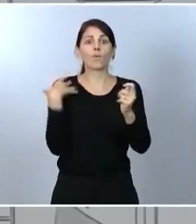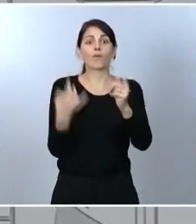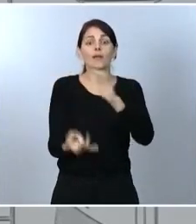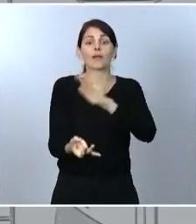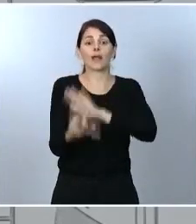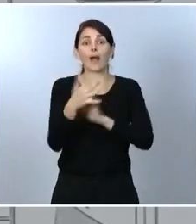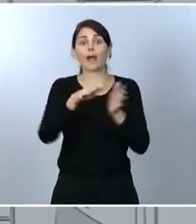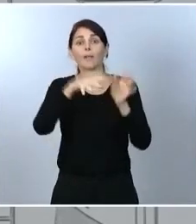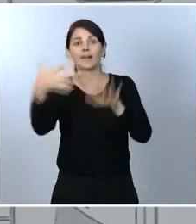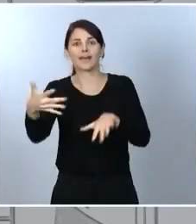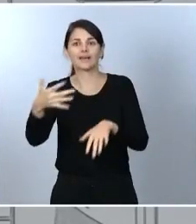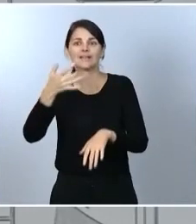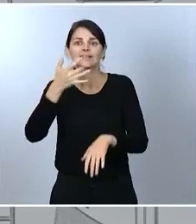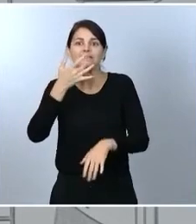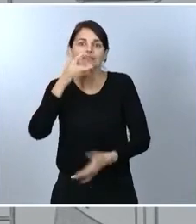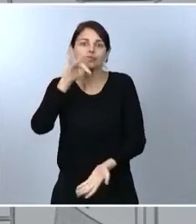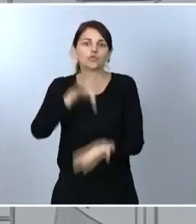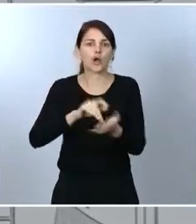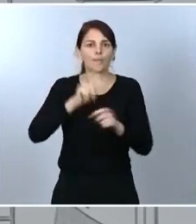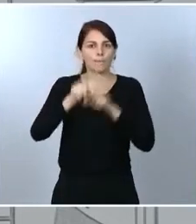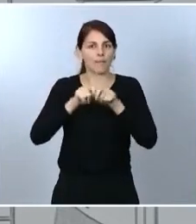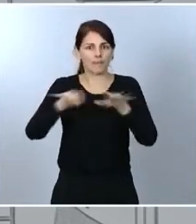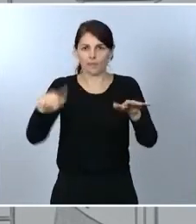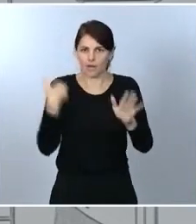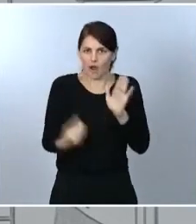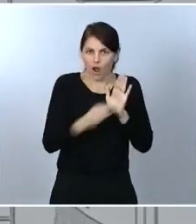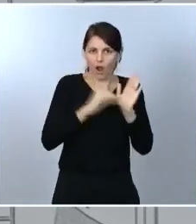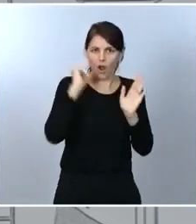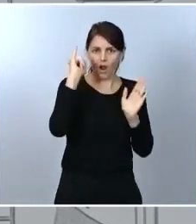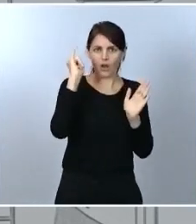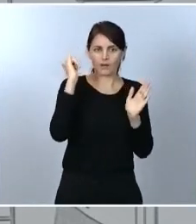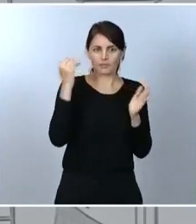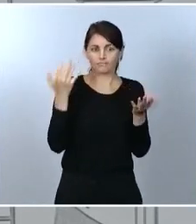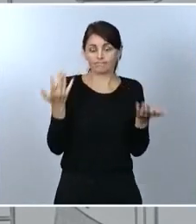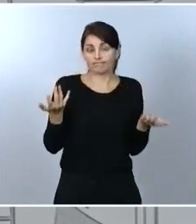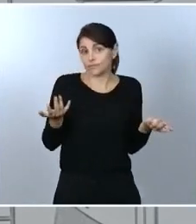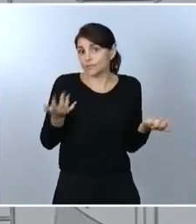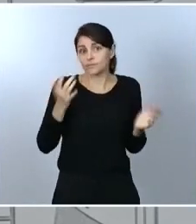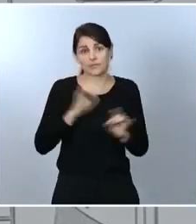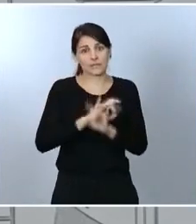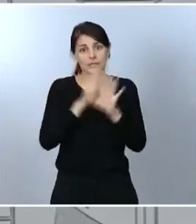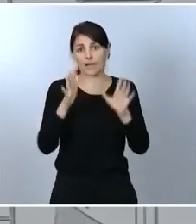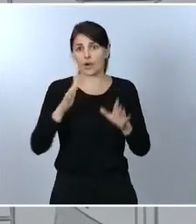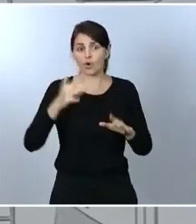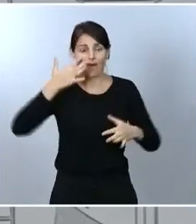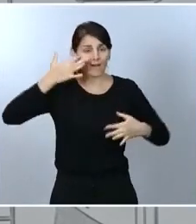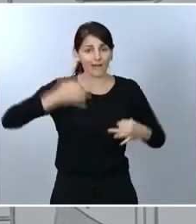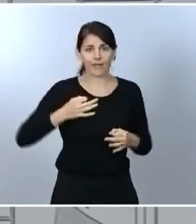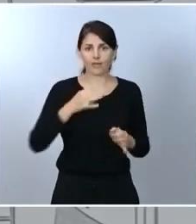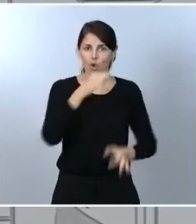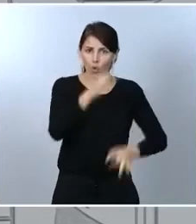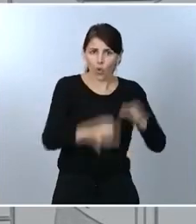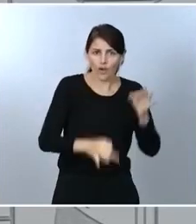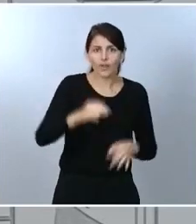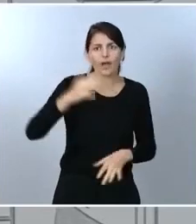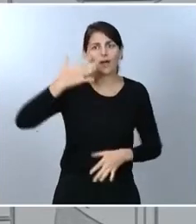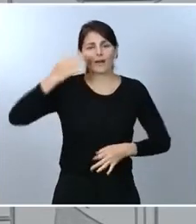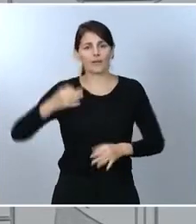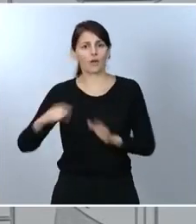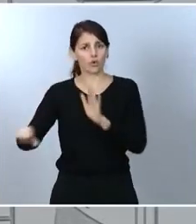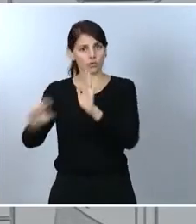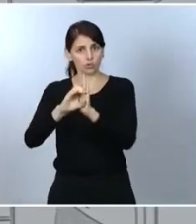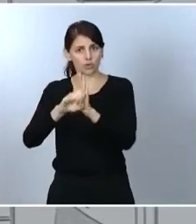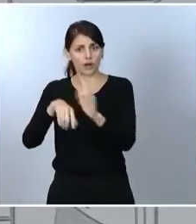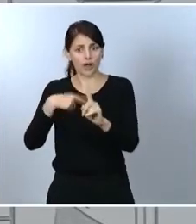y, por tanto, creemos que no solamente la realidad jurídica constitucional sino también la experiencia acumulada durante estos